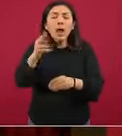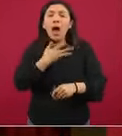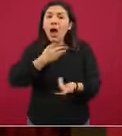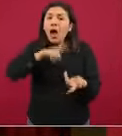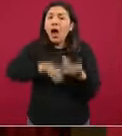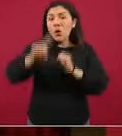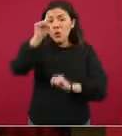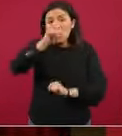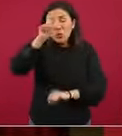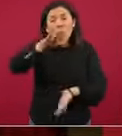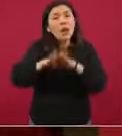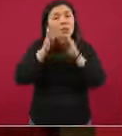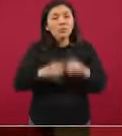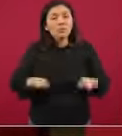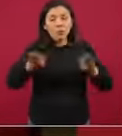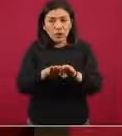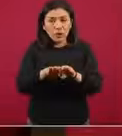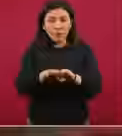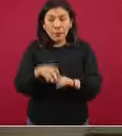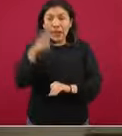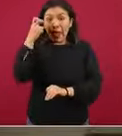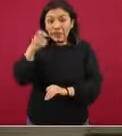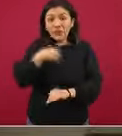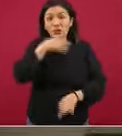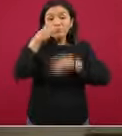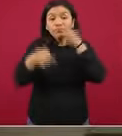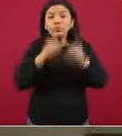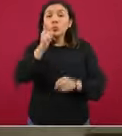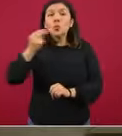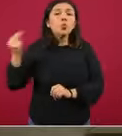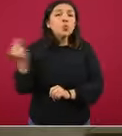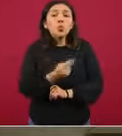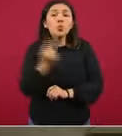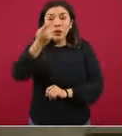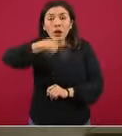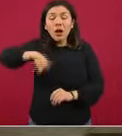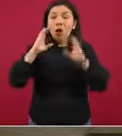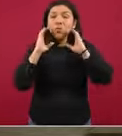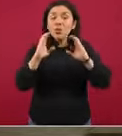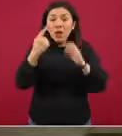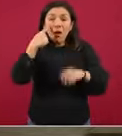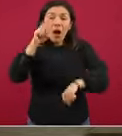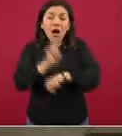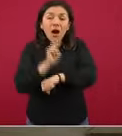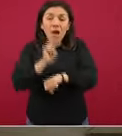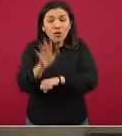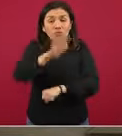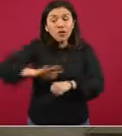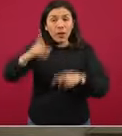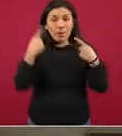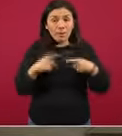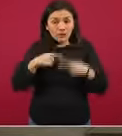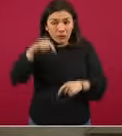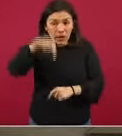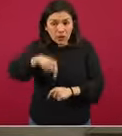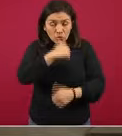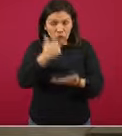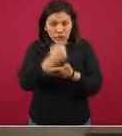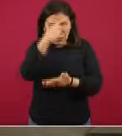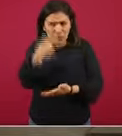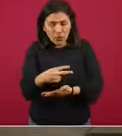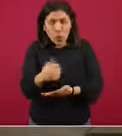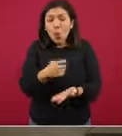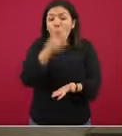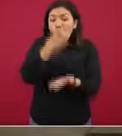recomendaciones principales. Y llamamos a este llamado urgente, este llamado alerta a la población de la Ciudad de México. No solamente de